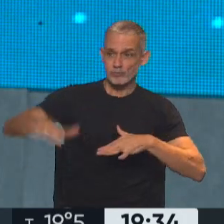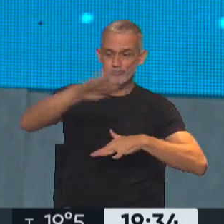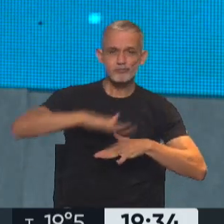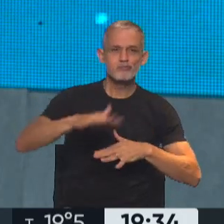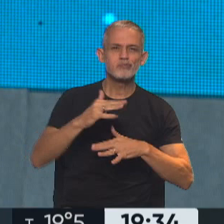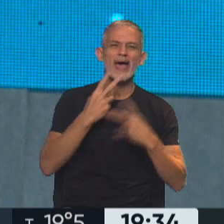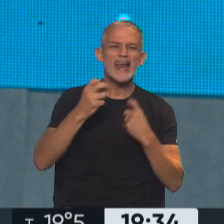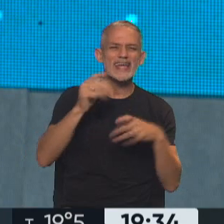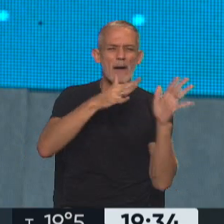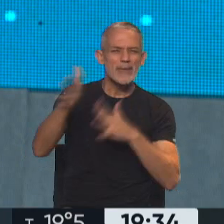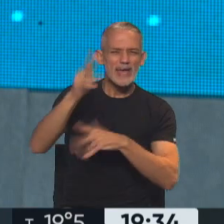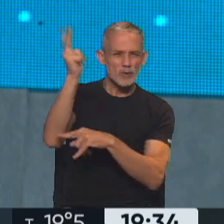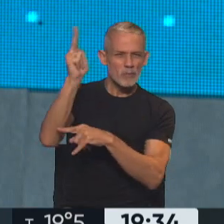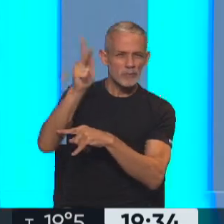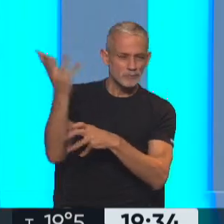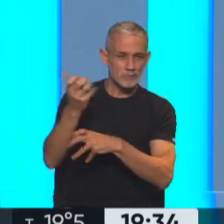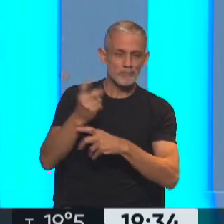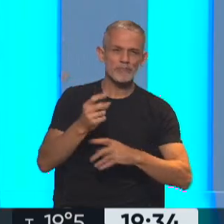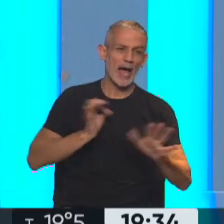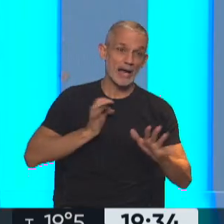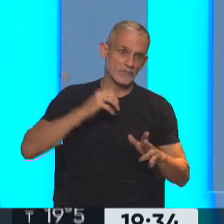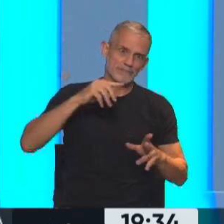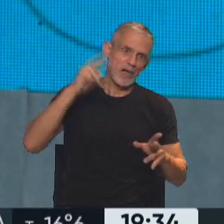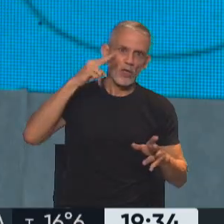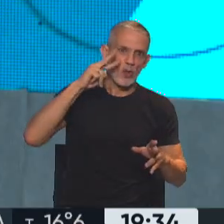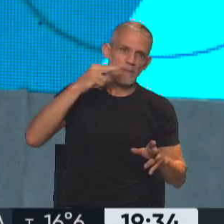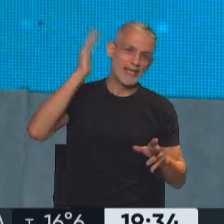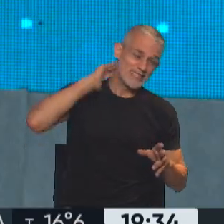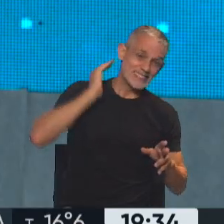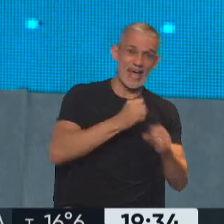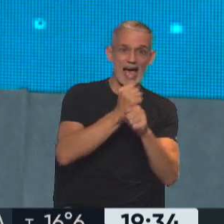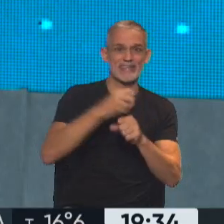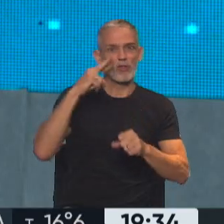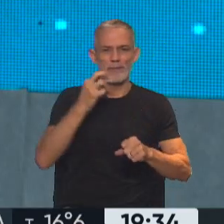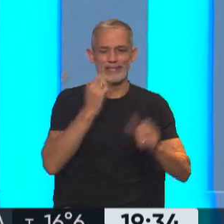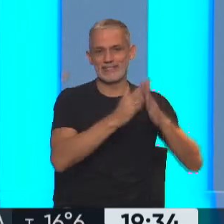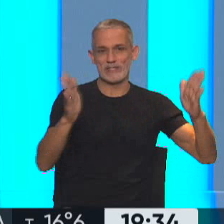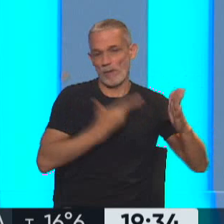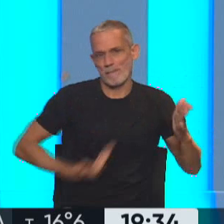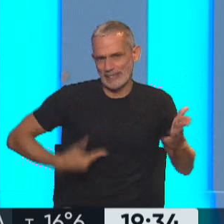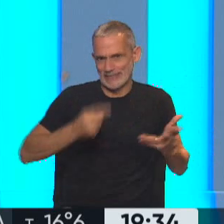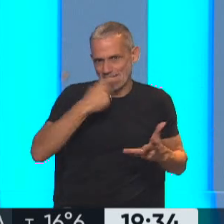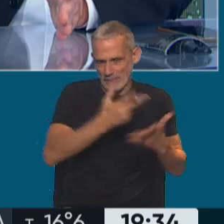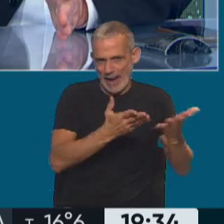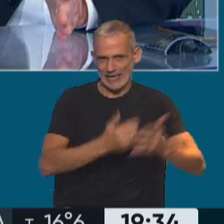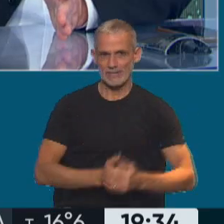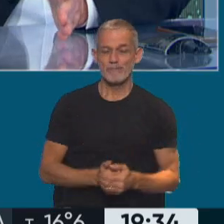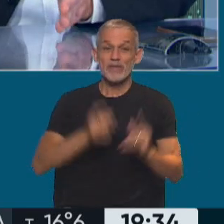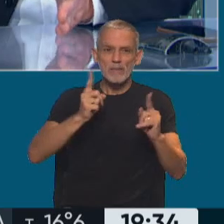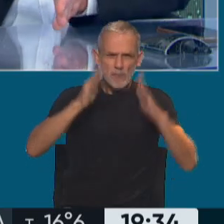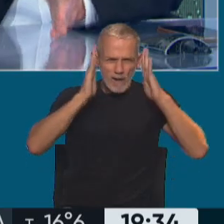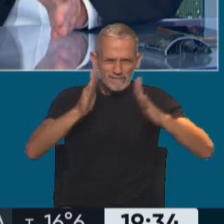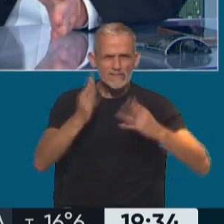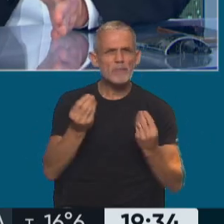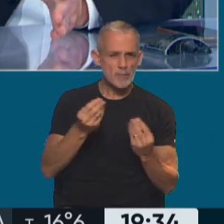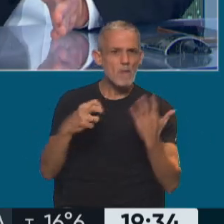energías alternativas? Hace el periodo 16 y 19. Bueno, durante Mauricio Macri, presidente. Bueno, es allí donde focalizó